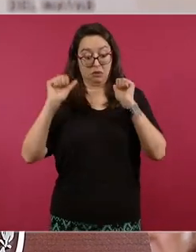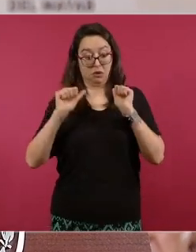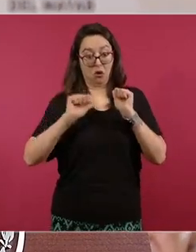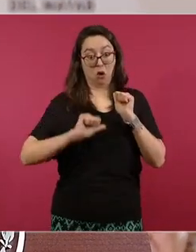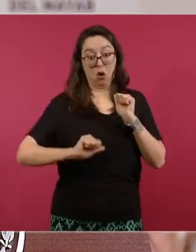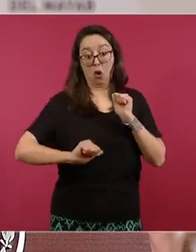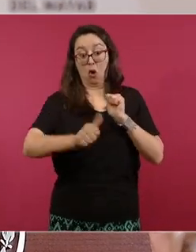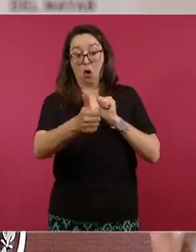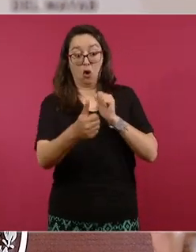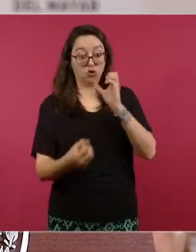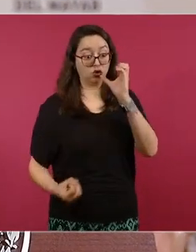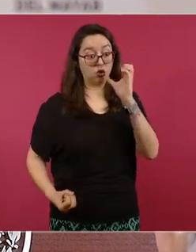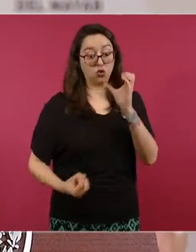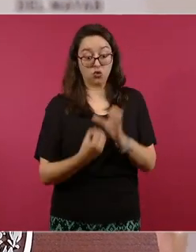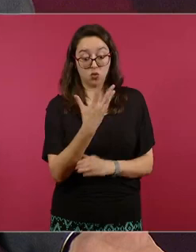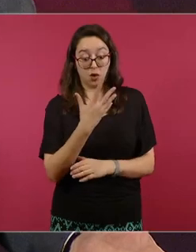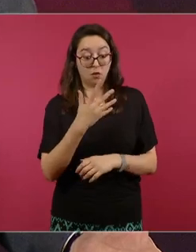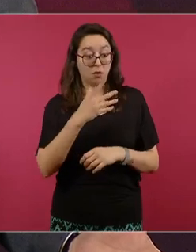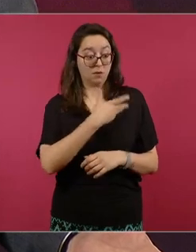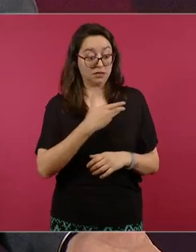nos vamos a quedar a vivir aquí